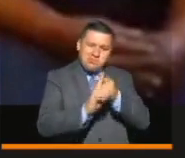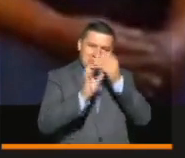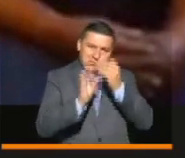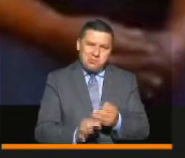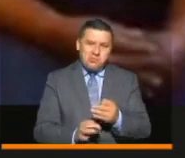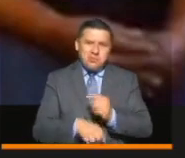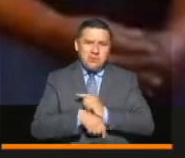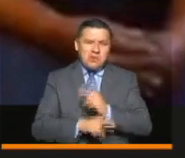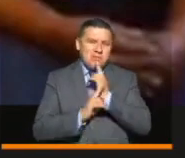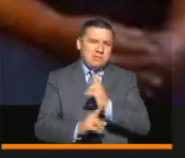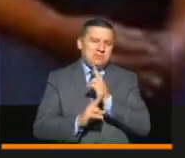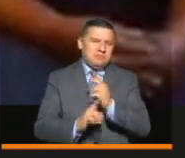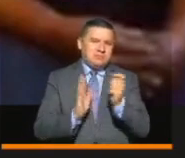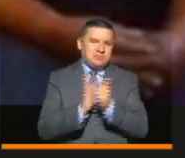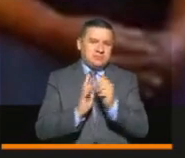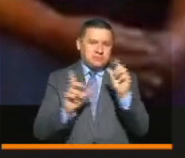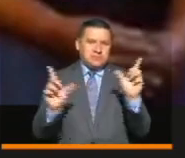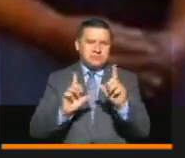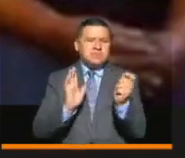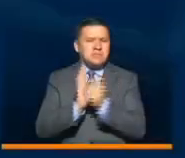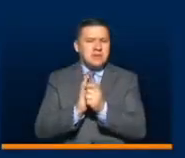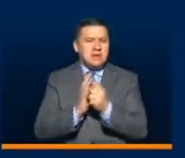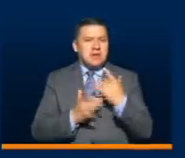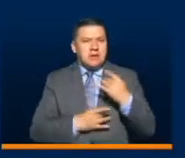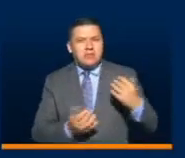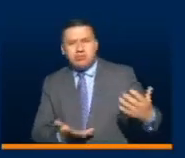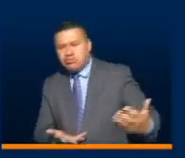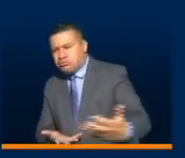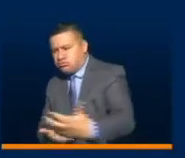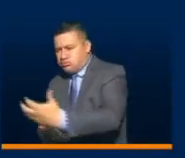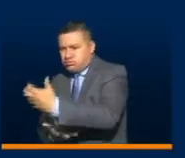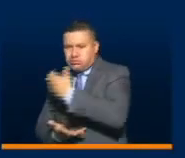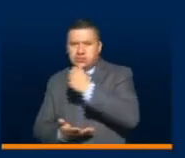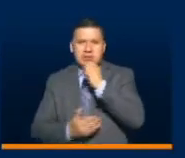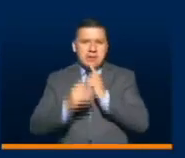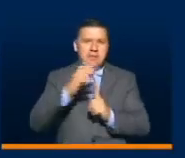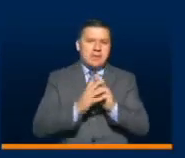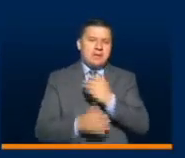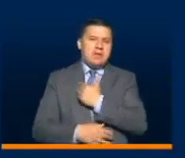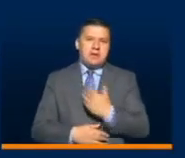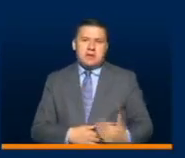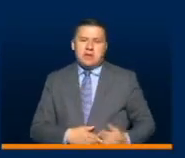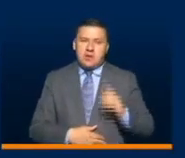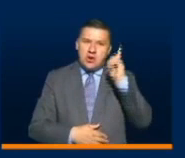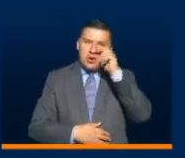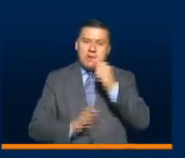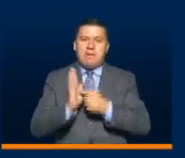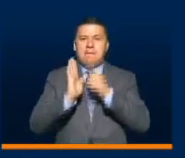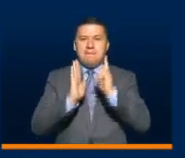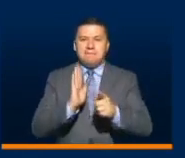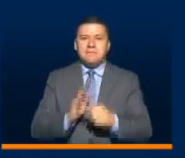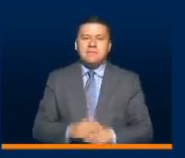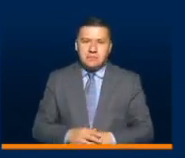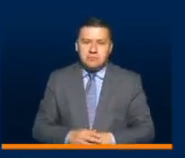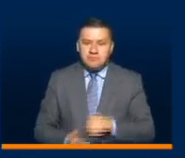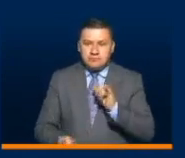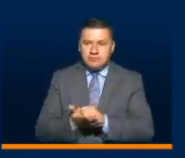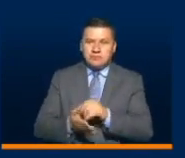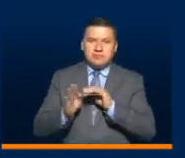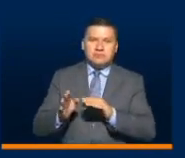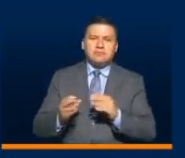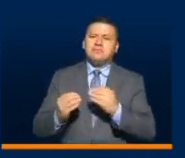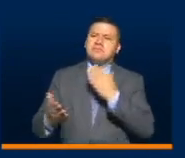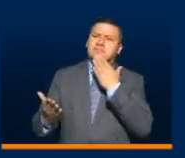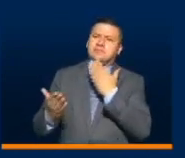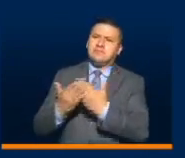de la efectividad de este programa de ingreso solidario creado por usted y creado en este gobierno. El mismo representa